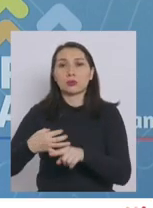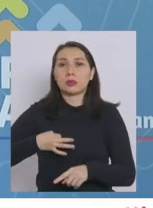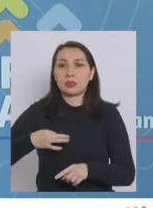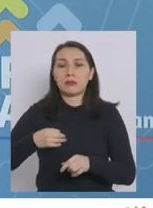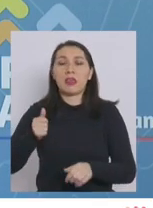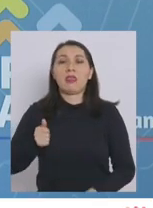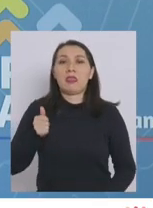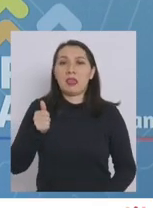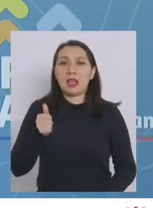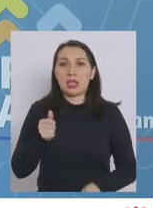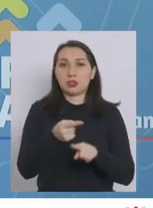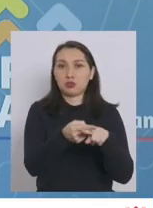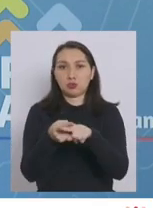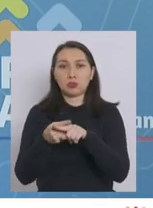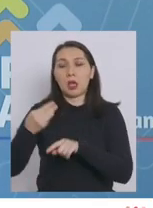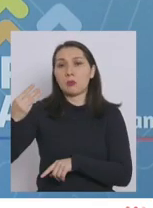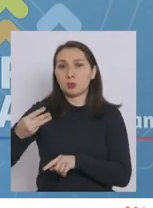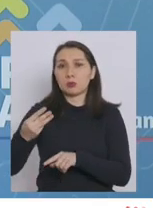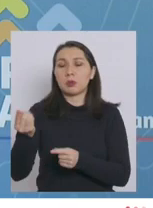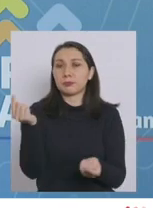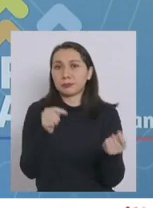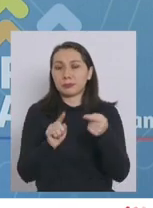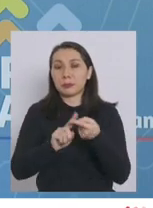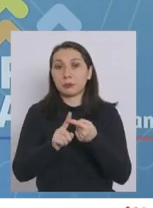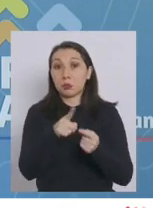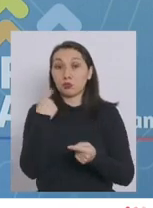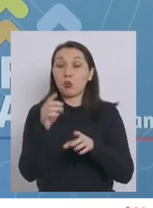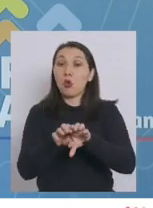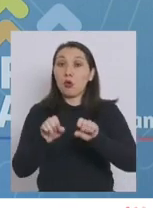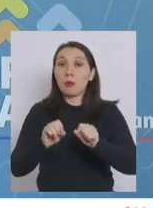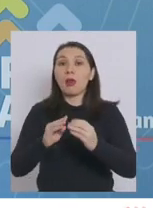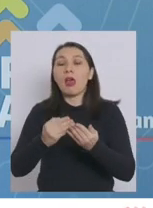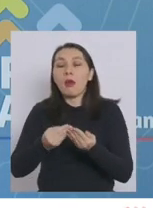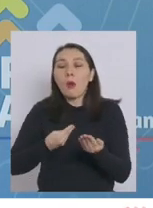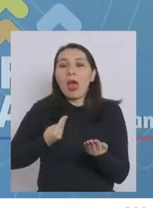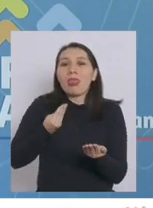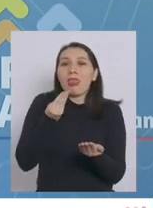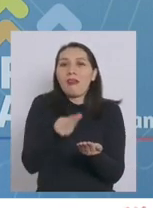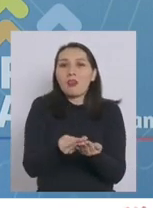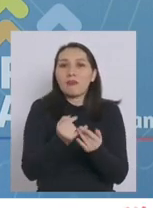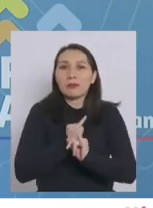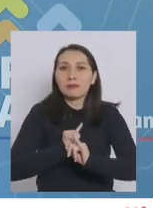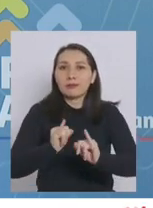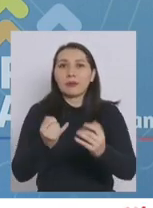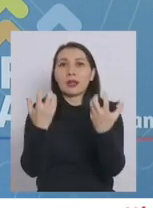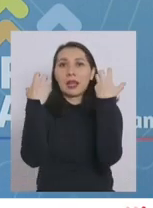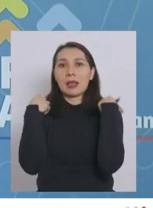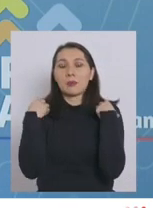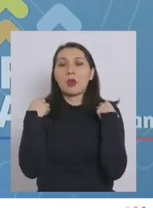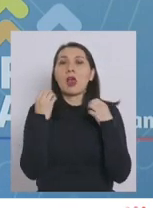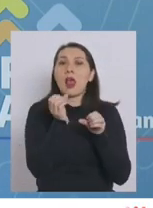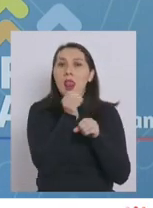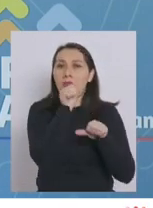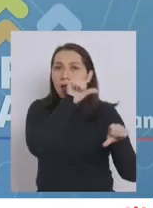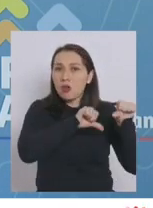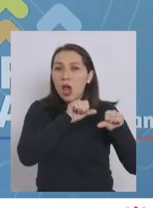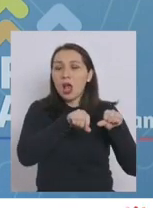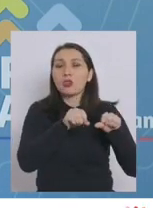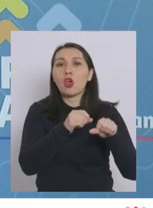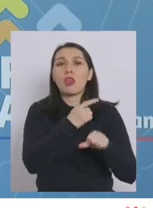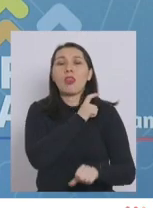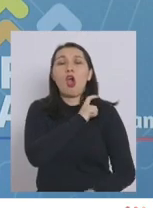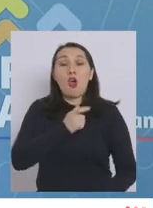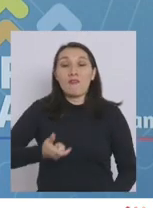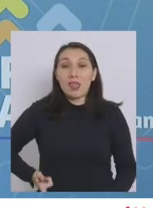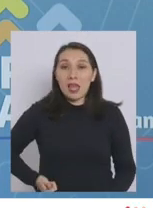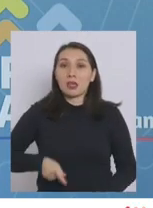dirigentes sociales y municipios. Nos comprometimos a hacer una devolución de esta jornada que quedó a cargo del Laboratorio de Gobierno. El